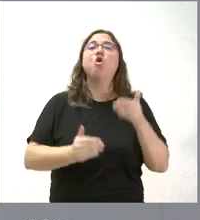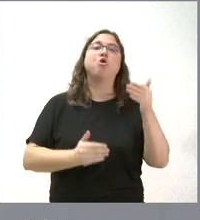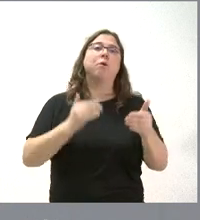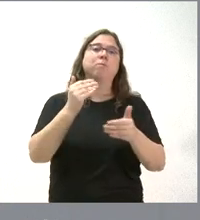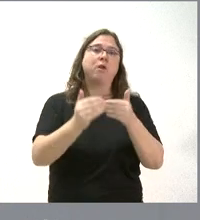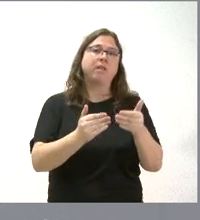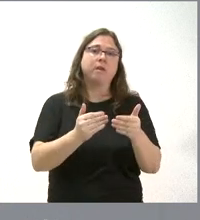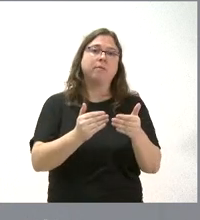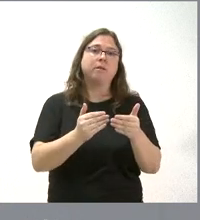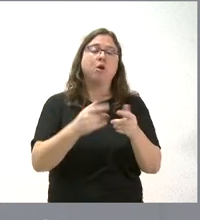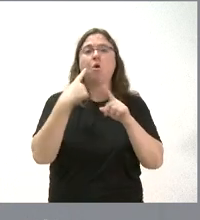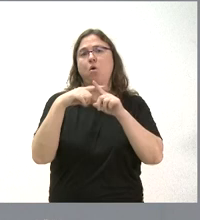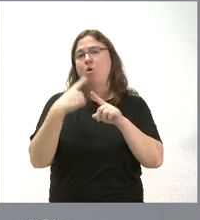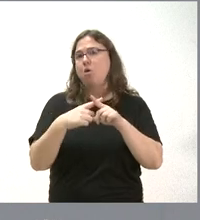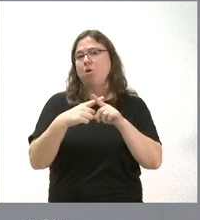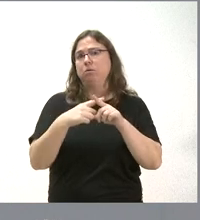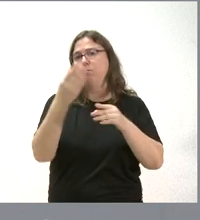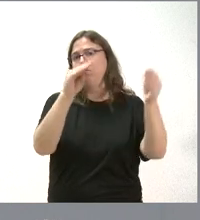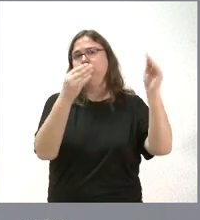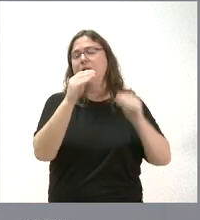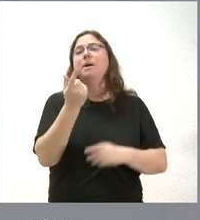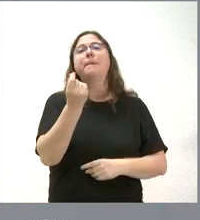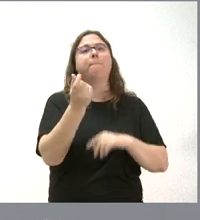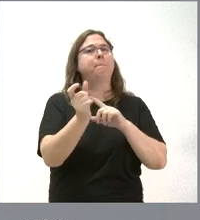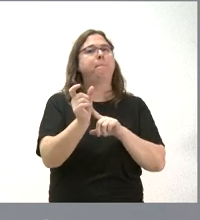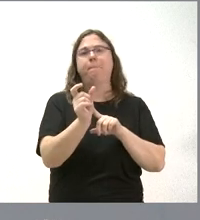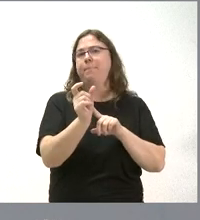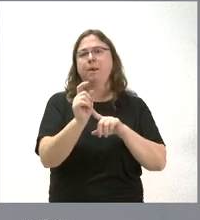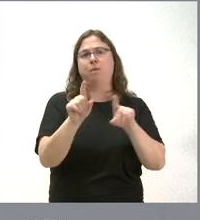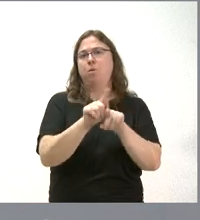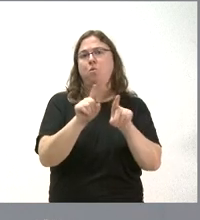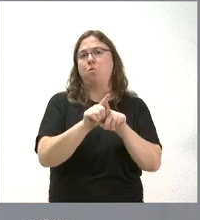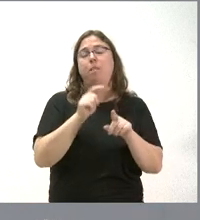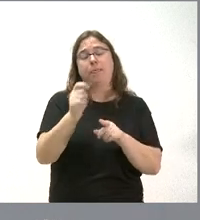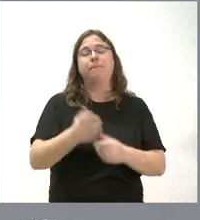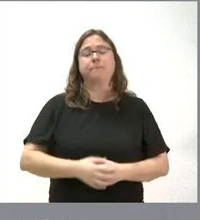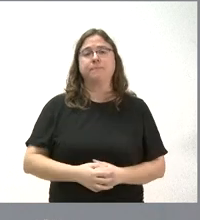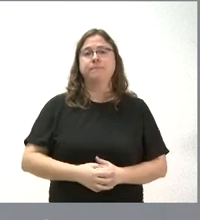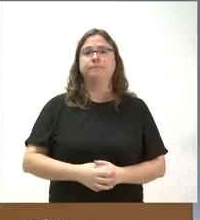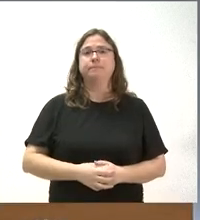adjudicación en muchas cosas incorpora el precio como un elemento determinante a hora de adjudicar el contrato.